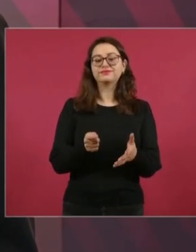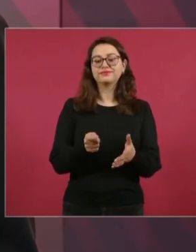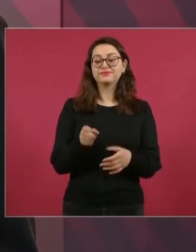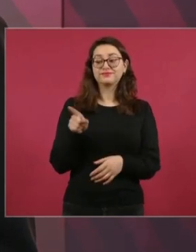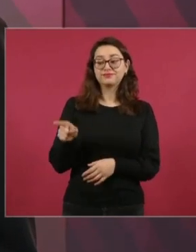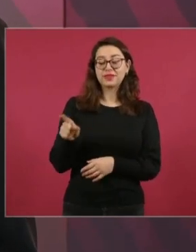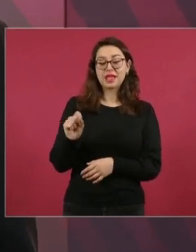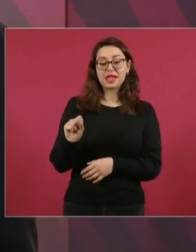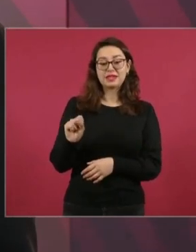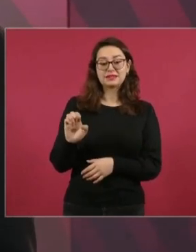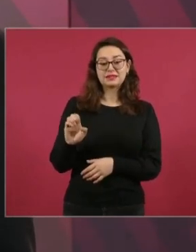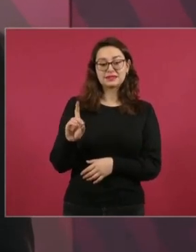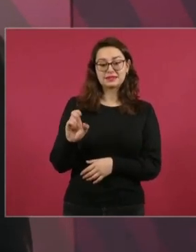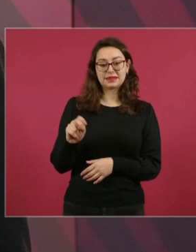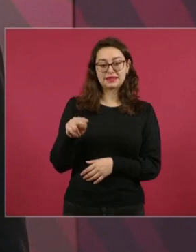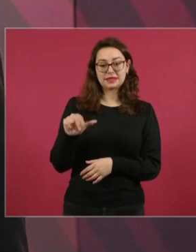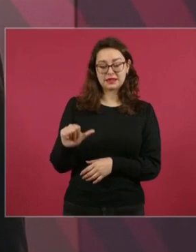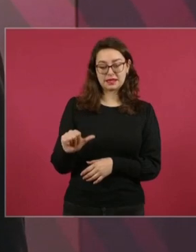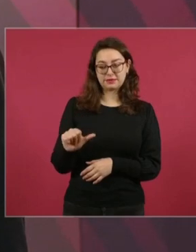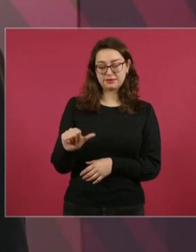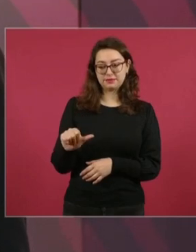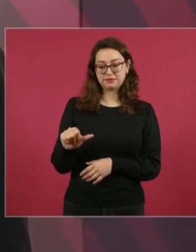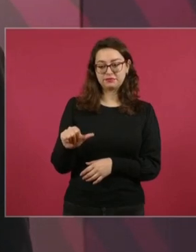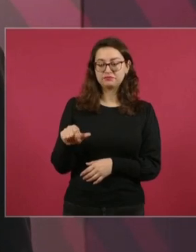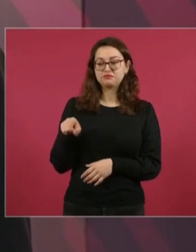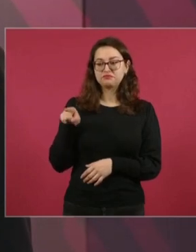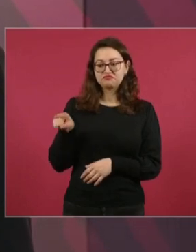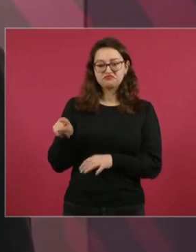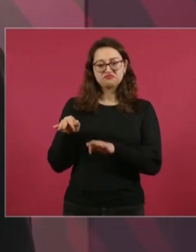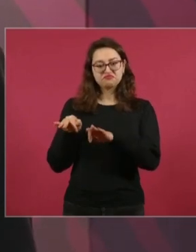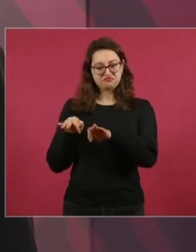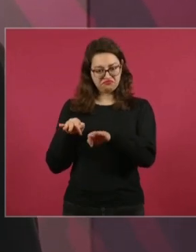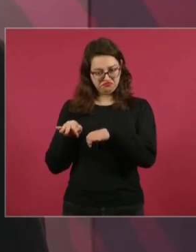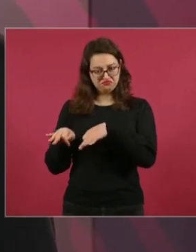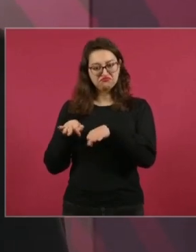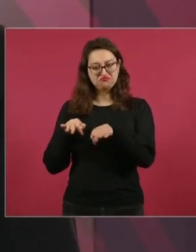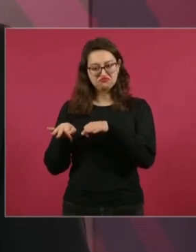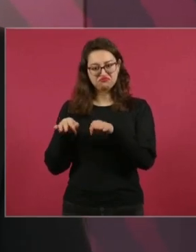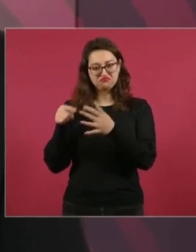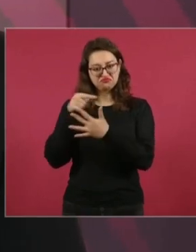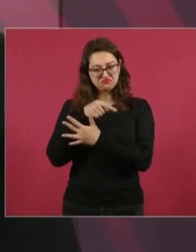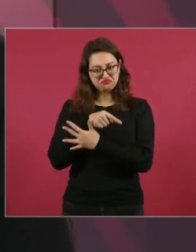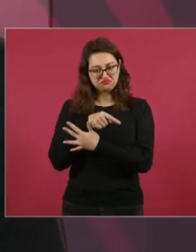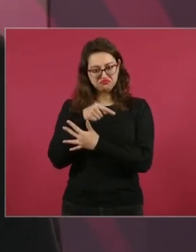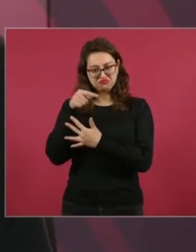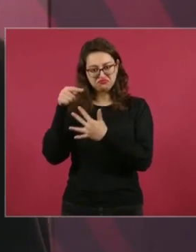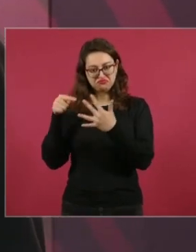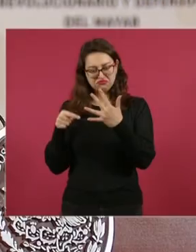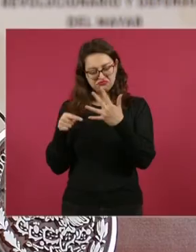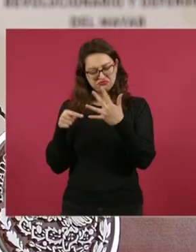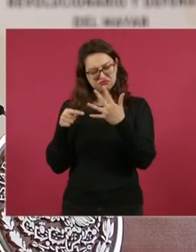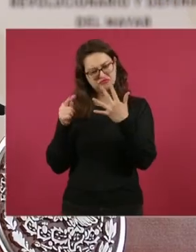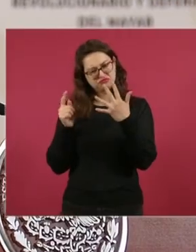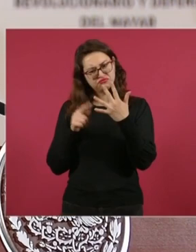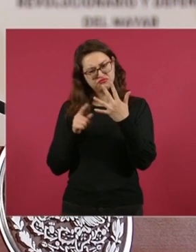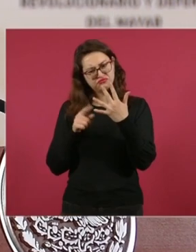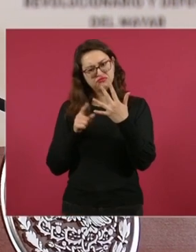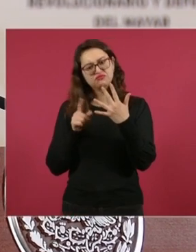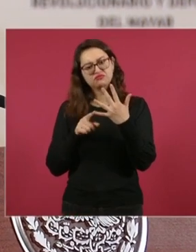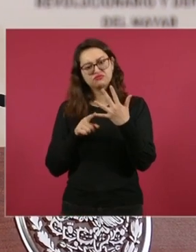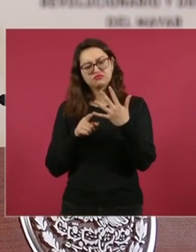en apoyo a programas de bienestar